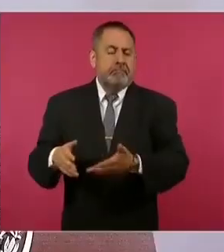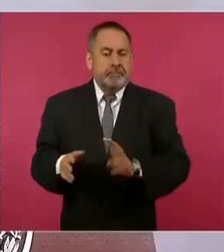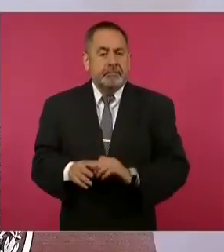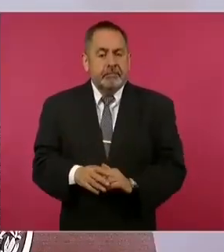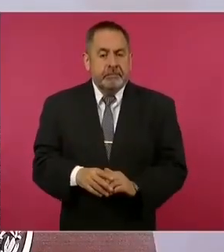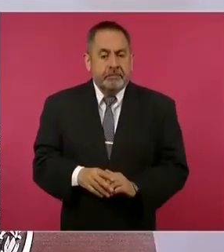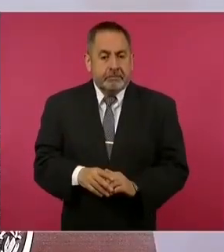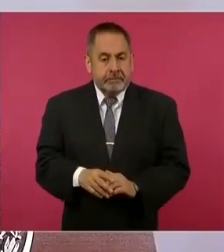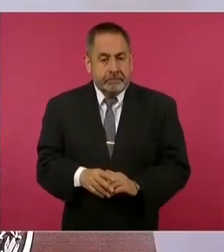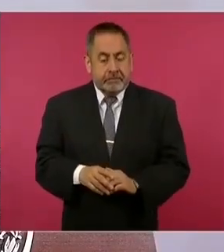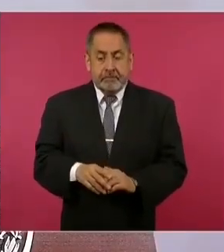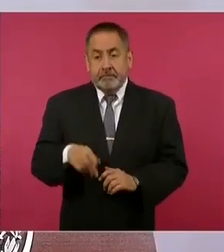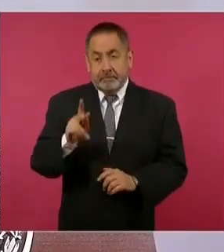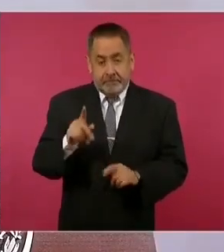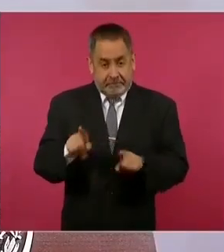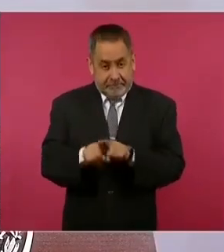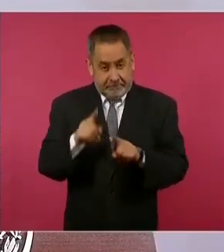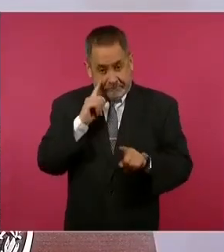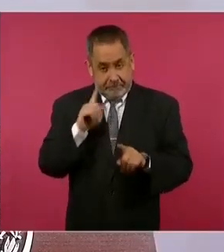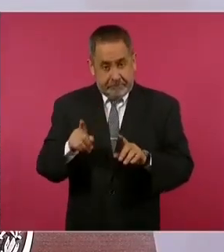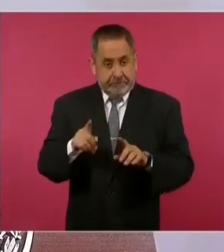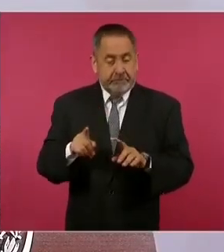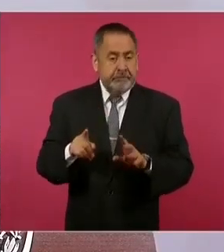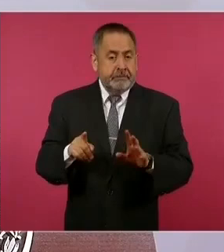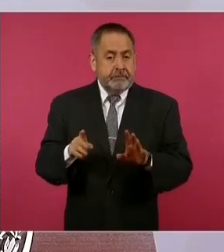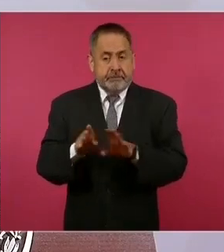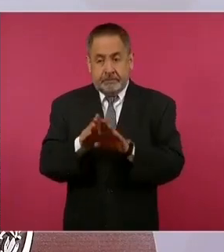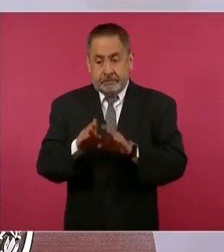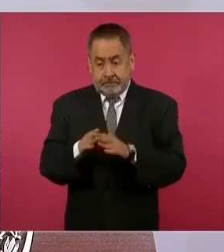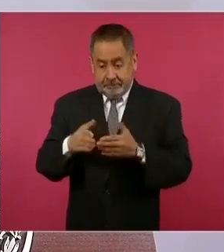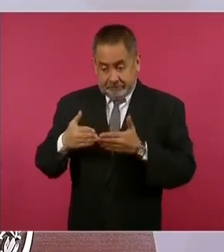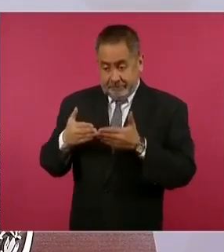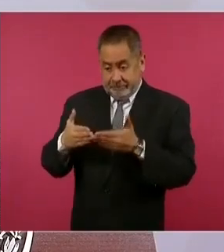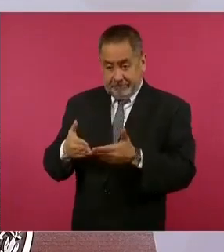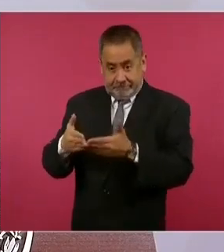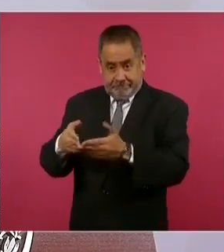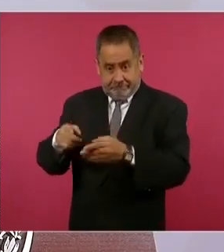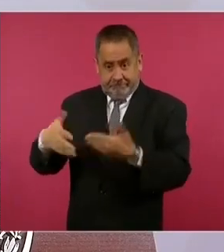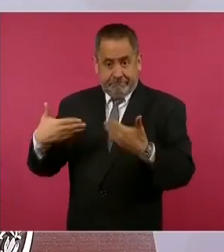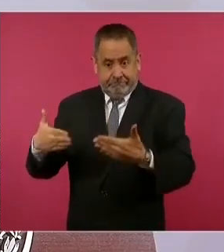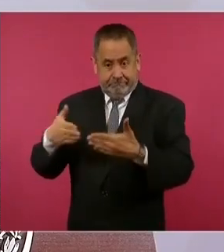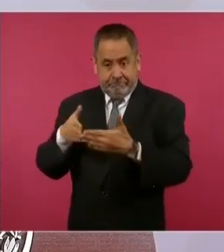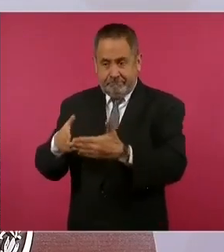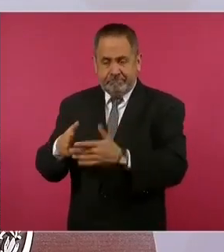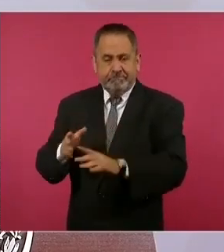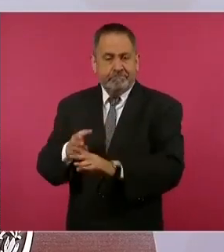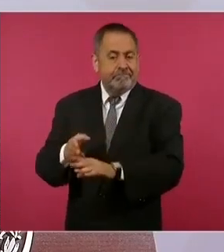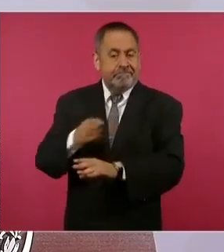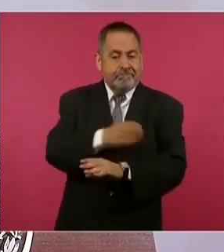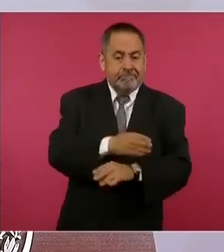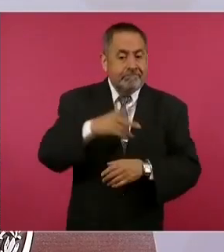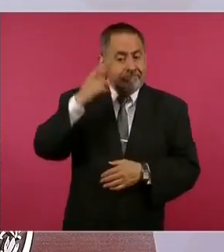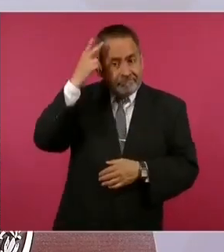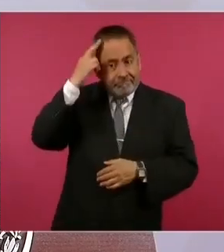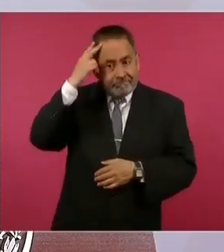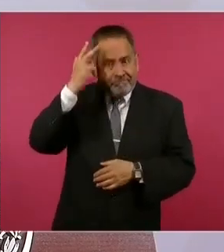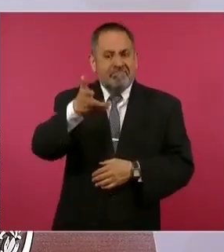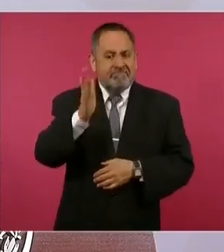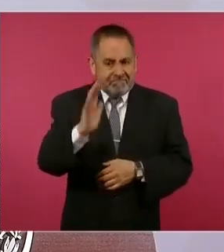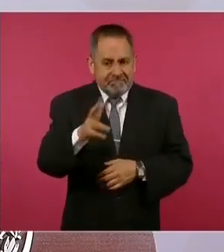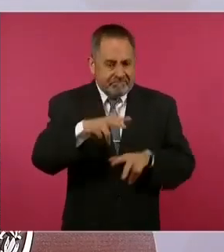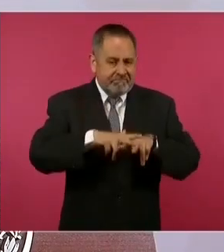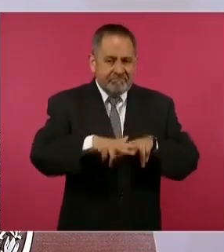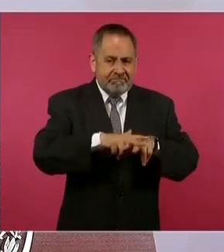antes de que pasara un barco por el canal de Panamá, ya Porfirio Díaz había terminado el ferrocarril